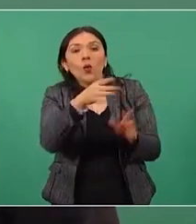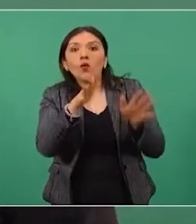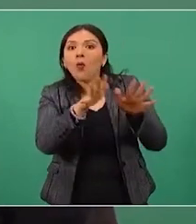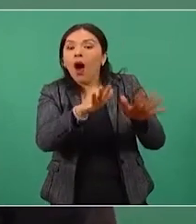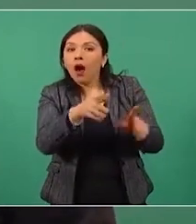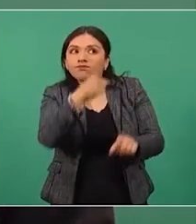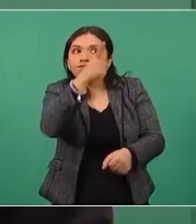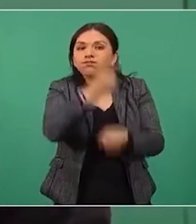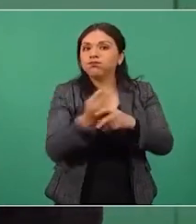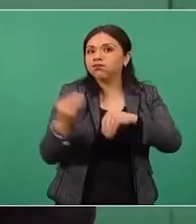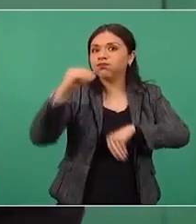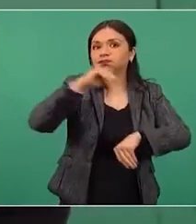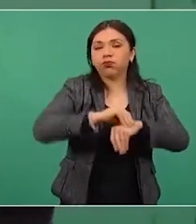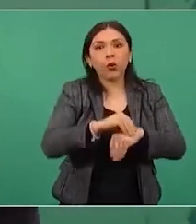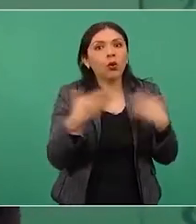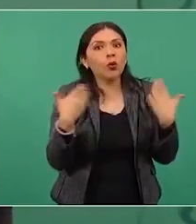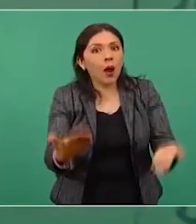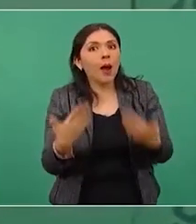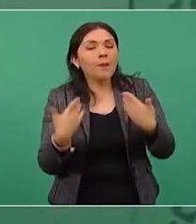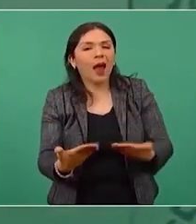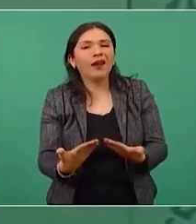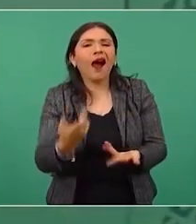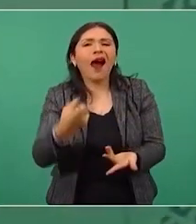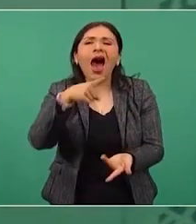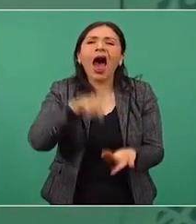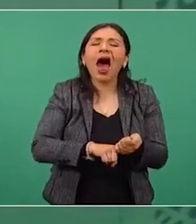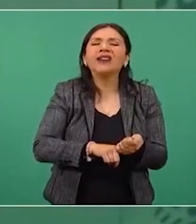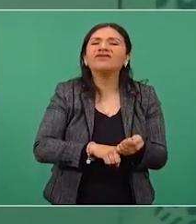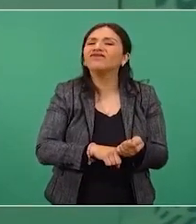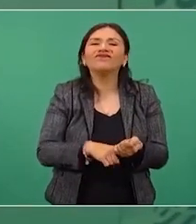pero pues todo era una farsa.